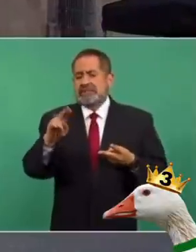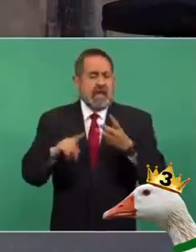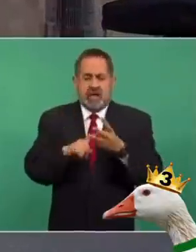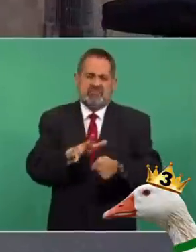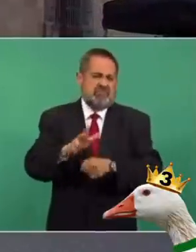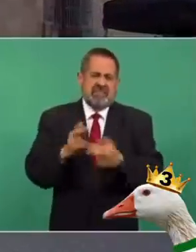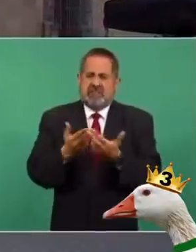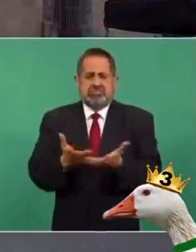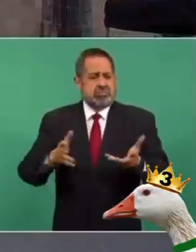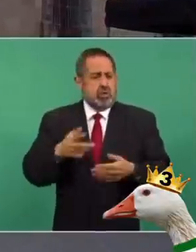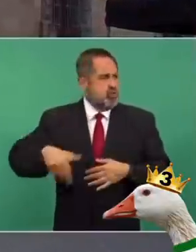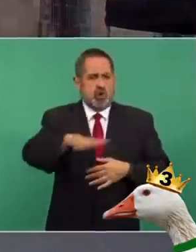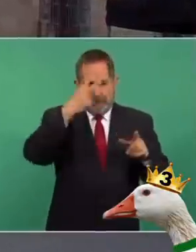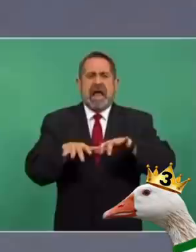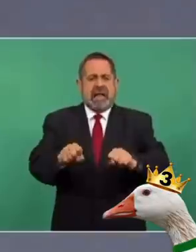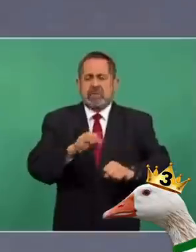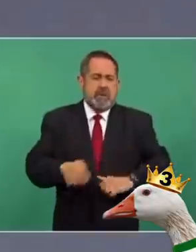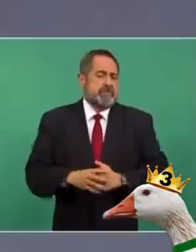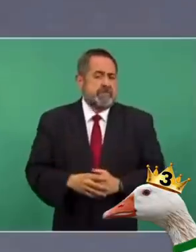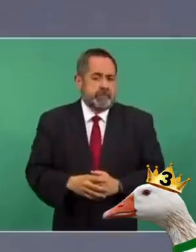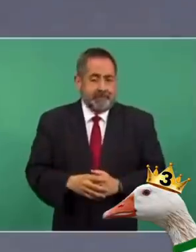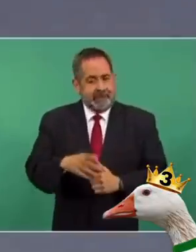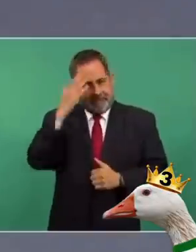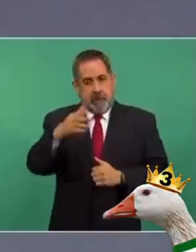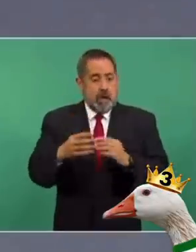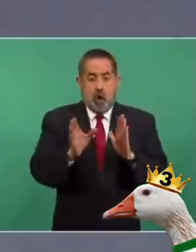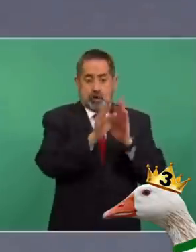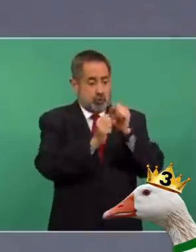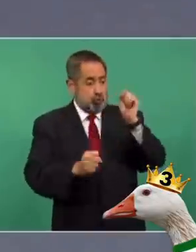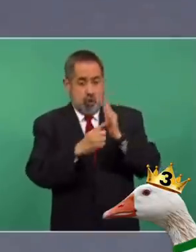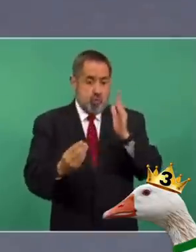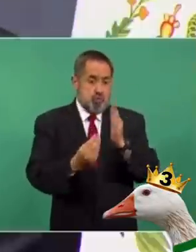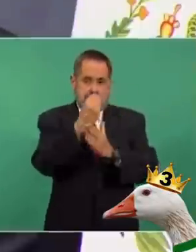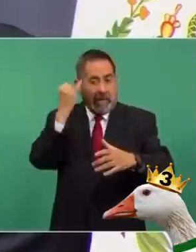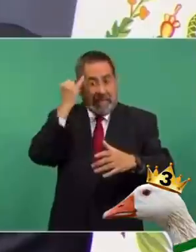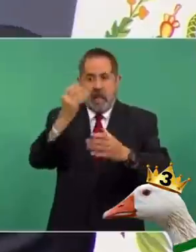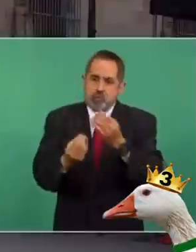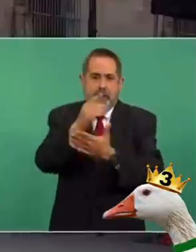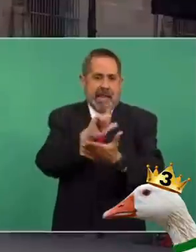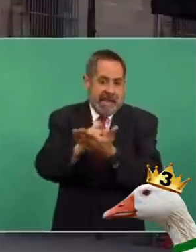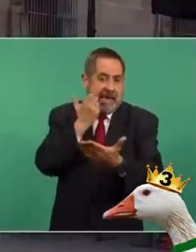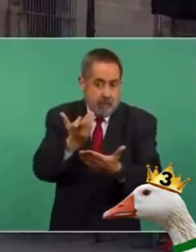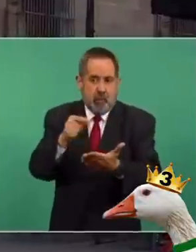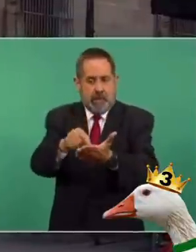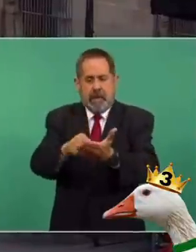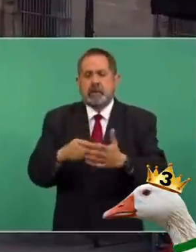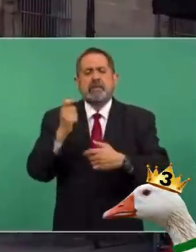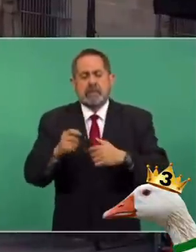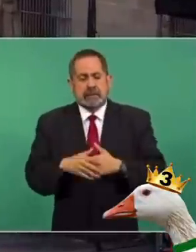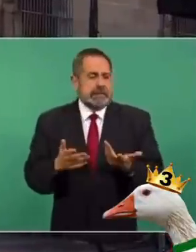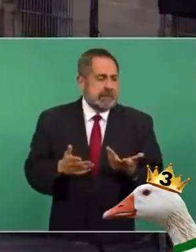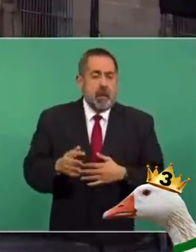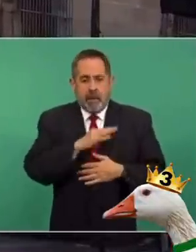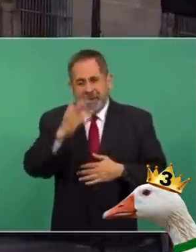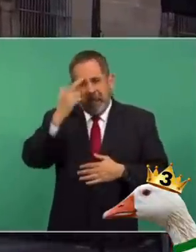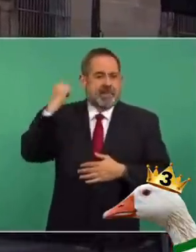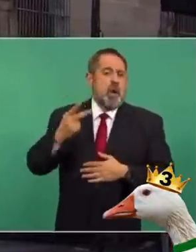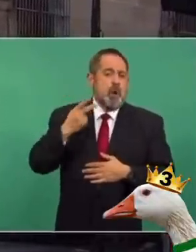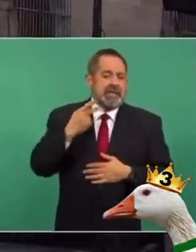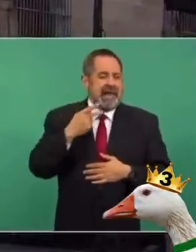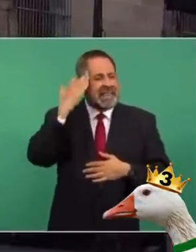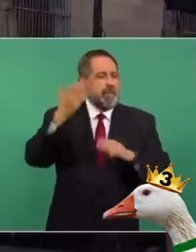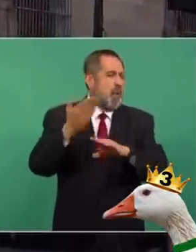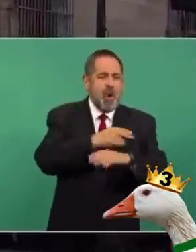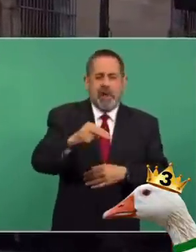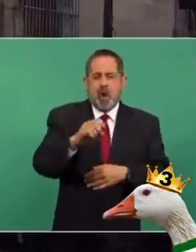a garantizar nuestro consumo nacional. Con la nueva reforma constitucional que enviamos al Congreso, vamos a recuperar el equilibrio perdido con la política energética